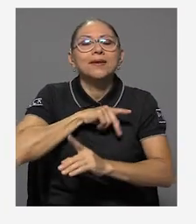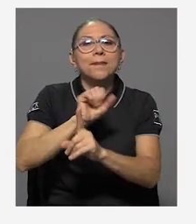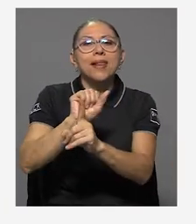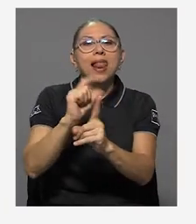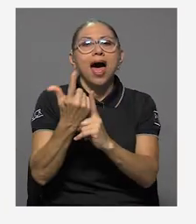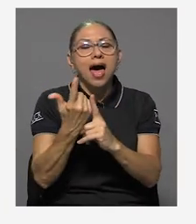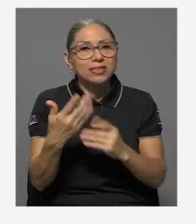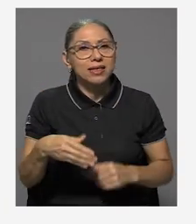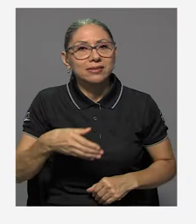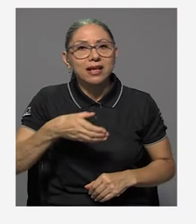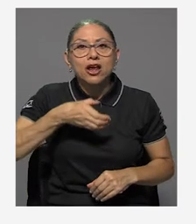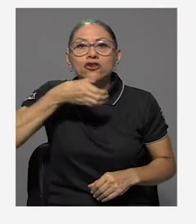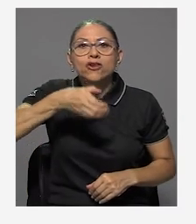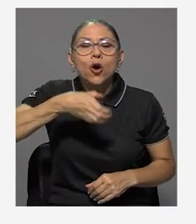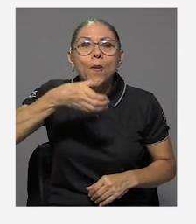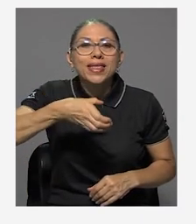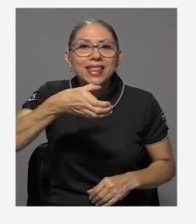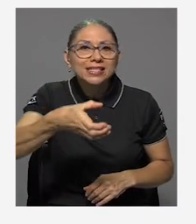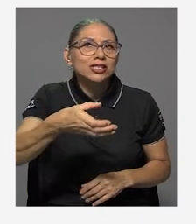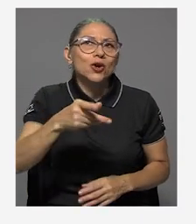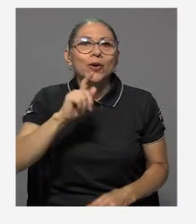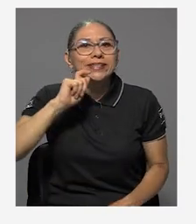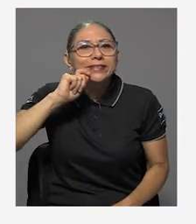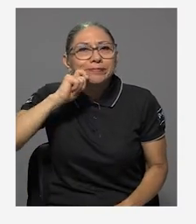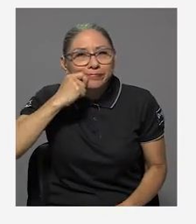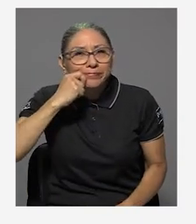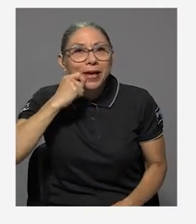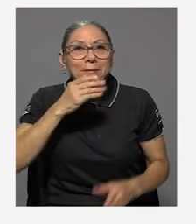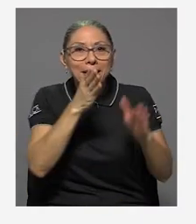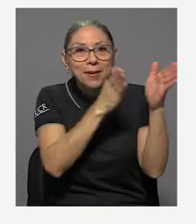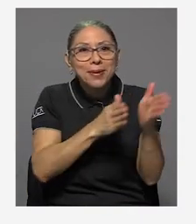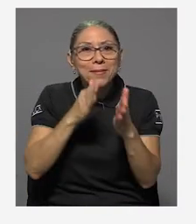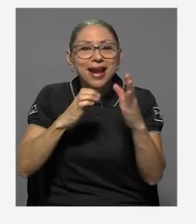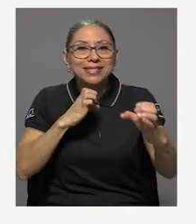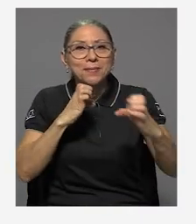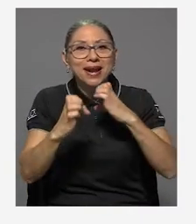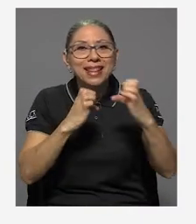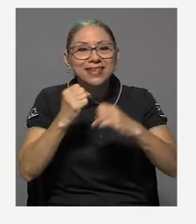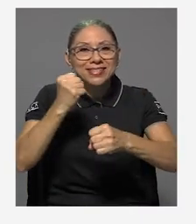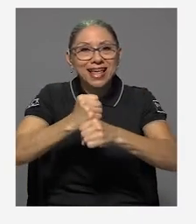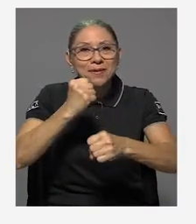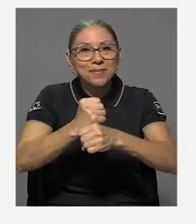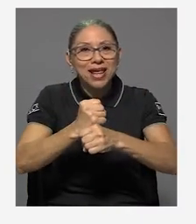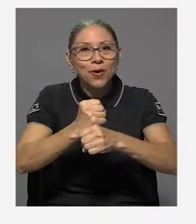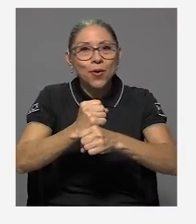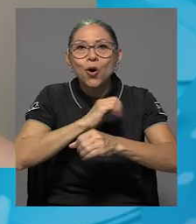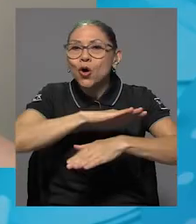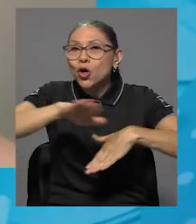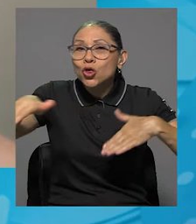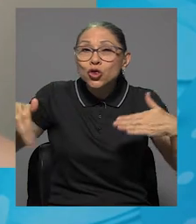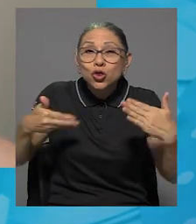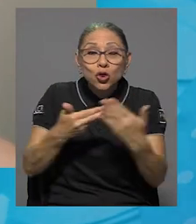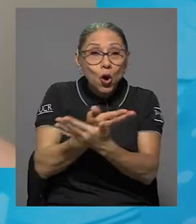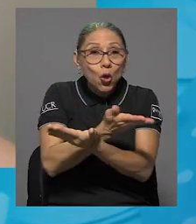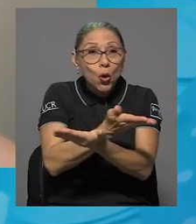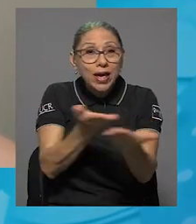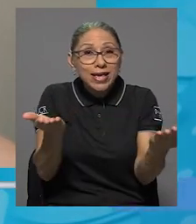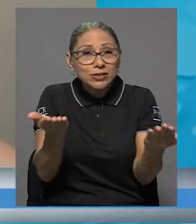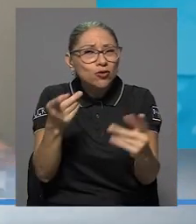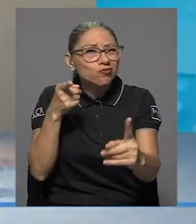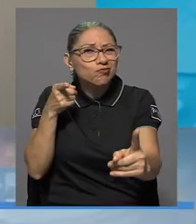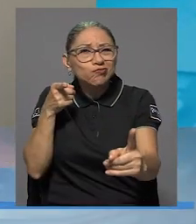recomendaciones o tips para lo que es prepararse para la entrevista de empleo. Todo buscando que el